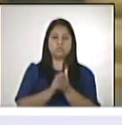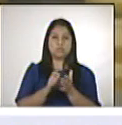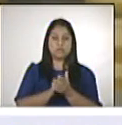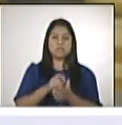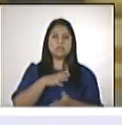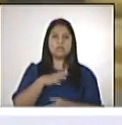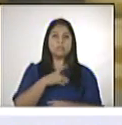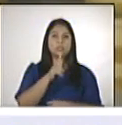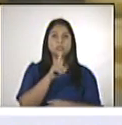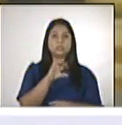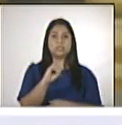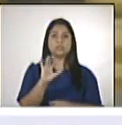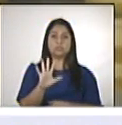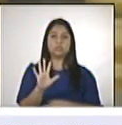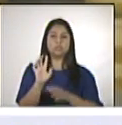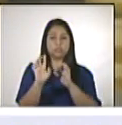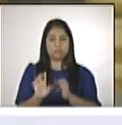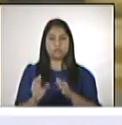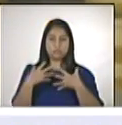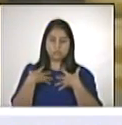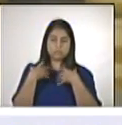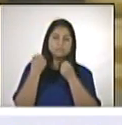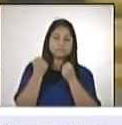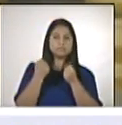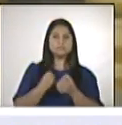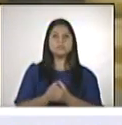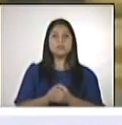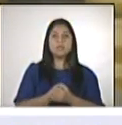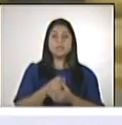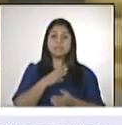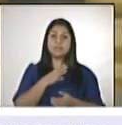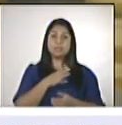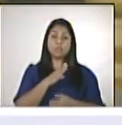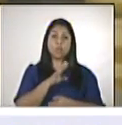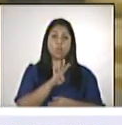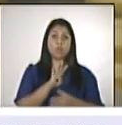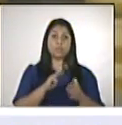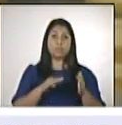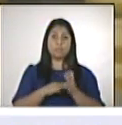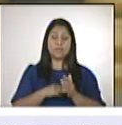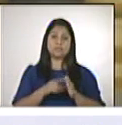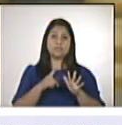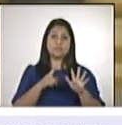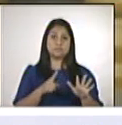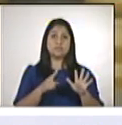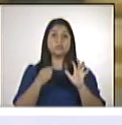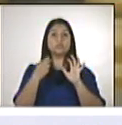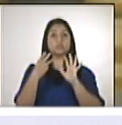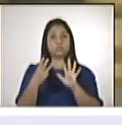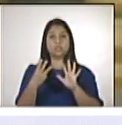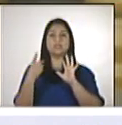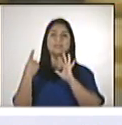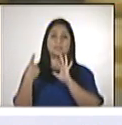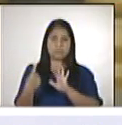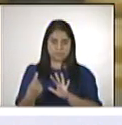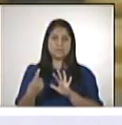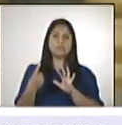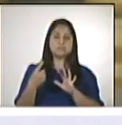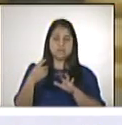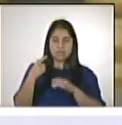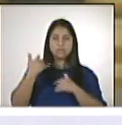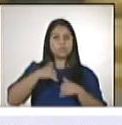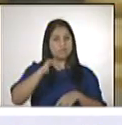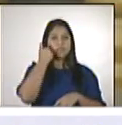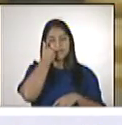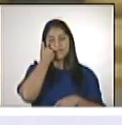pacientes recuperados. Tenemos 4 mil 686 casos activos en el